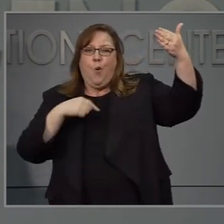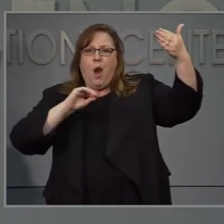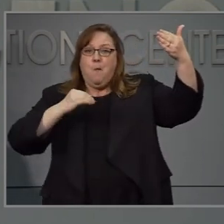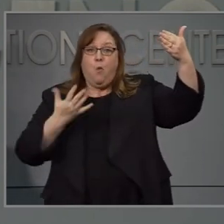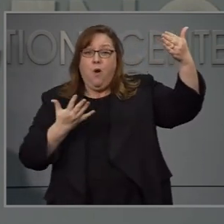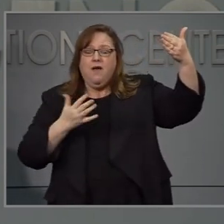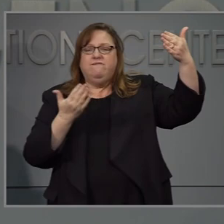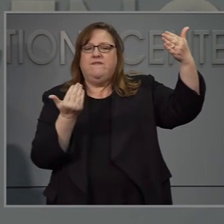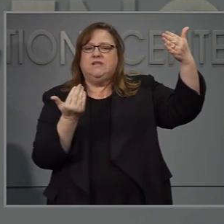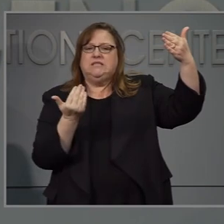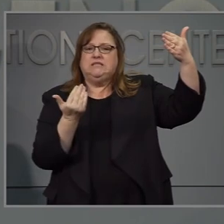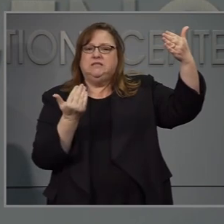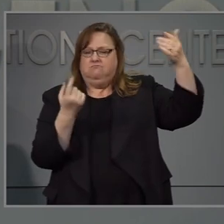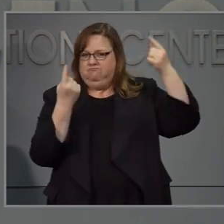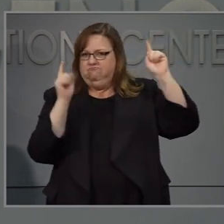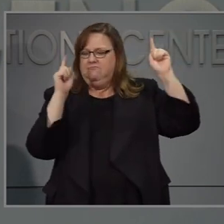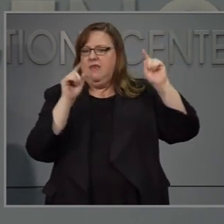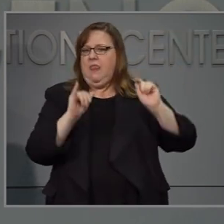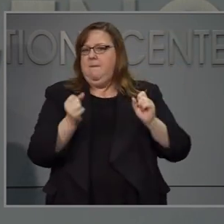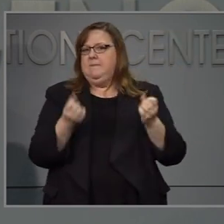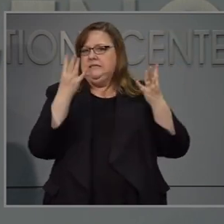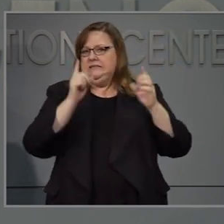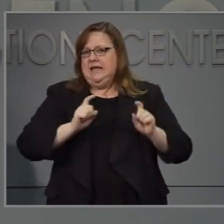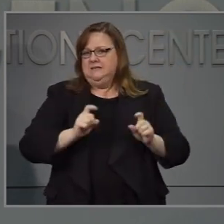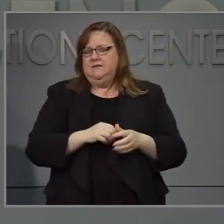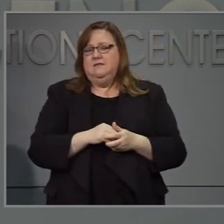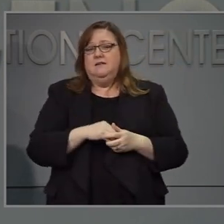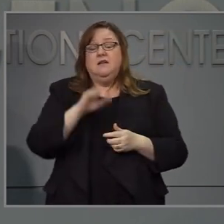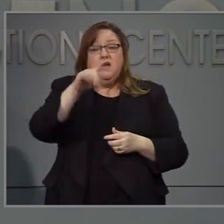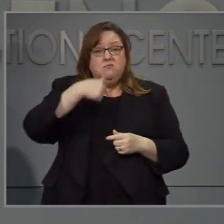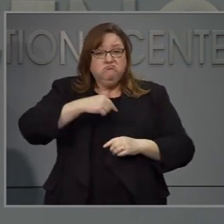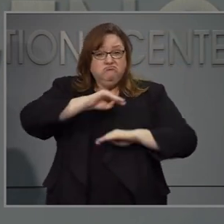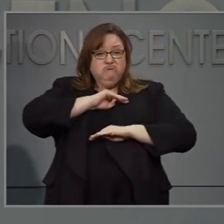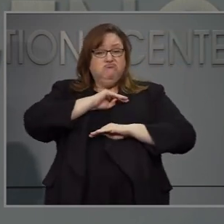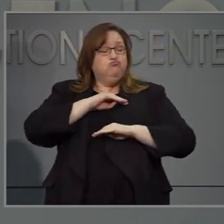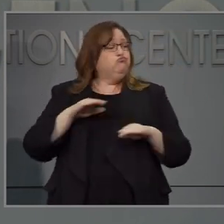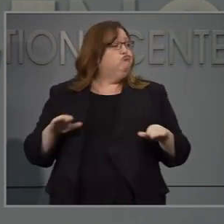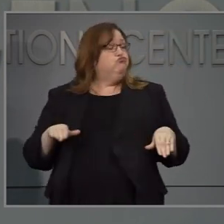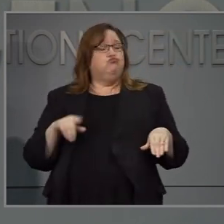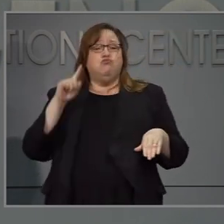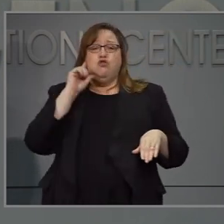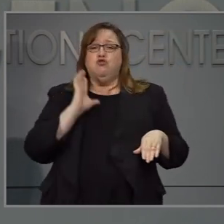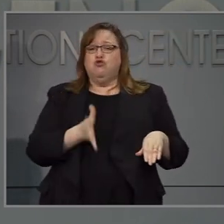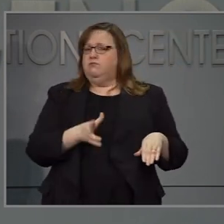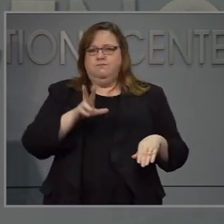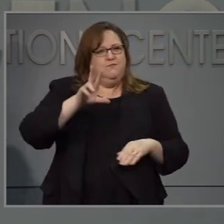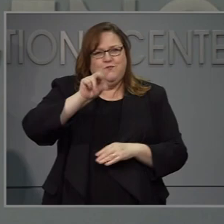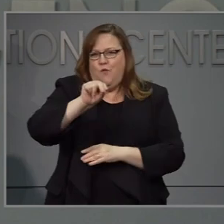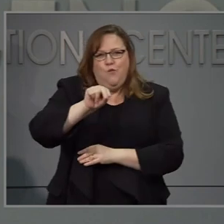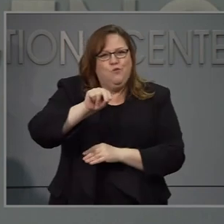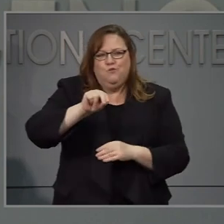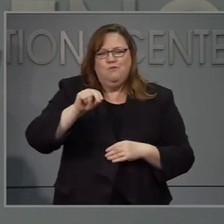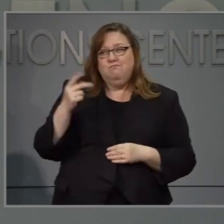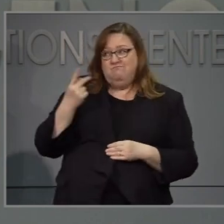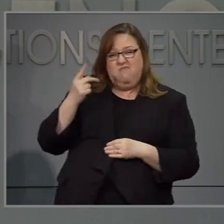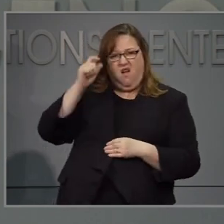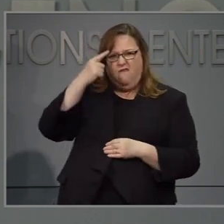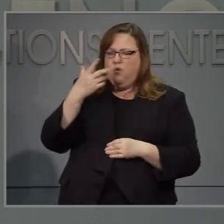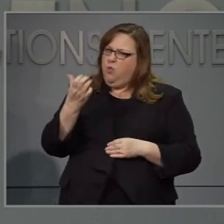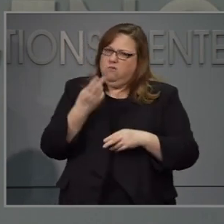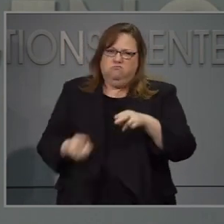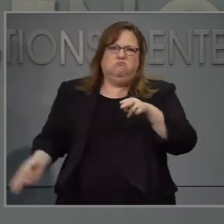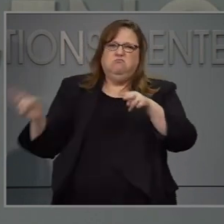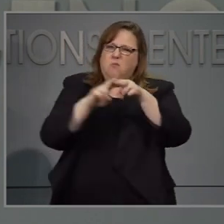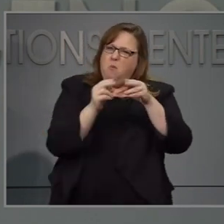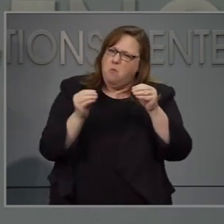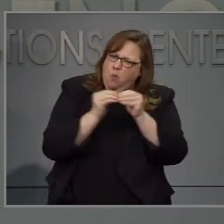realizadas. Mientras que vamos por buen camino, no estoy totalmente satisfecha. El gobernador y yo deseamos aumentar el número de pruebas en